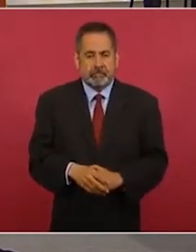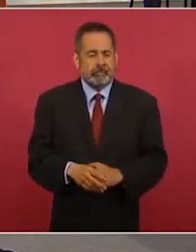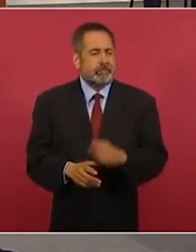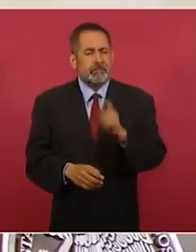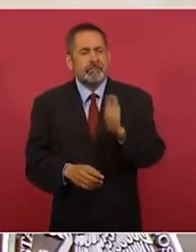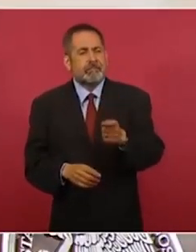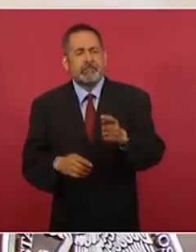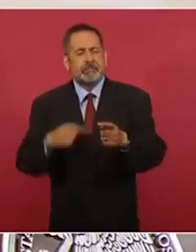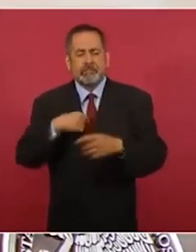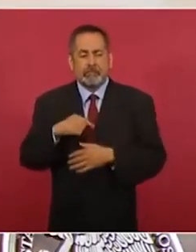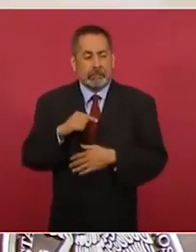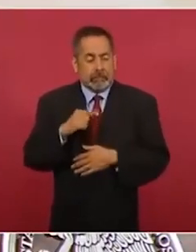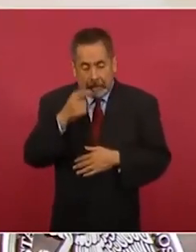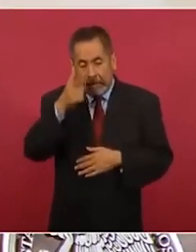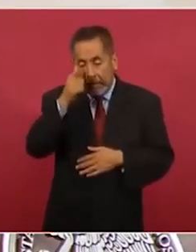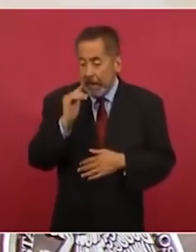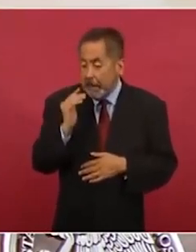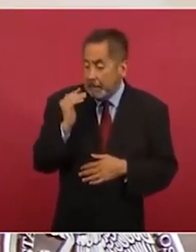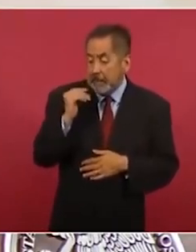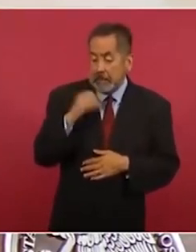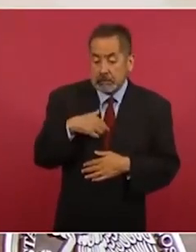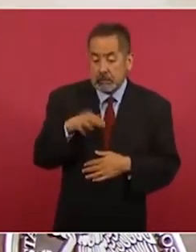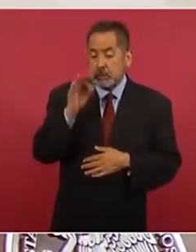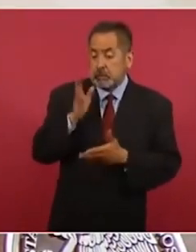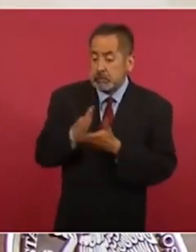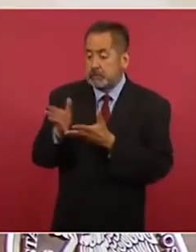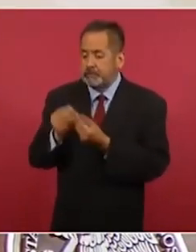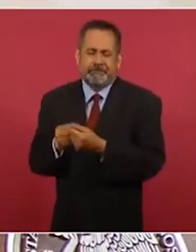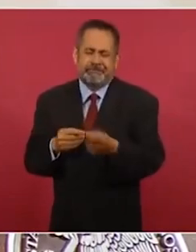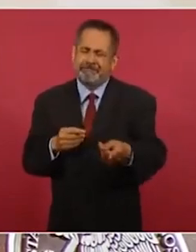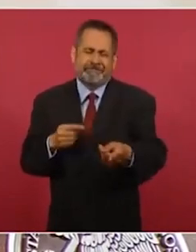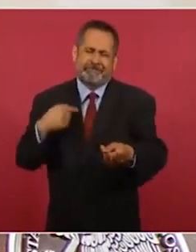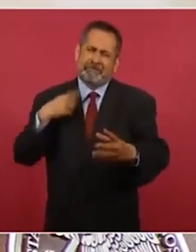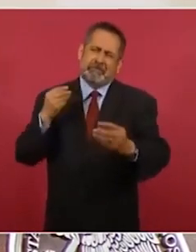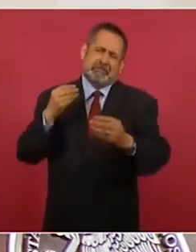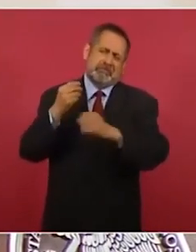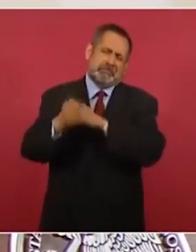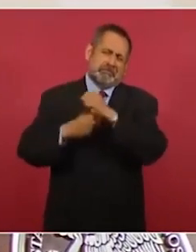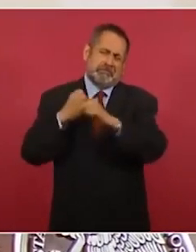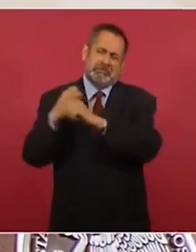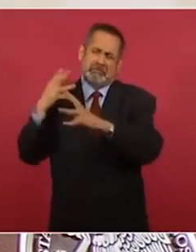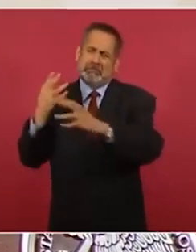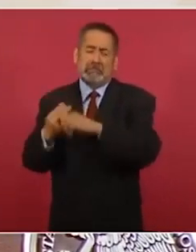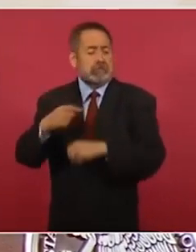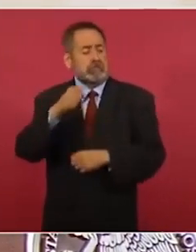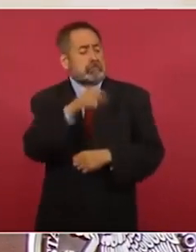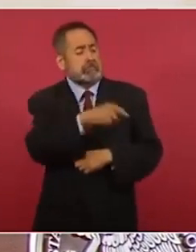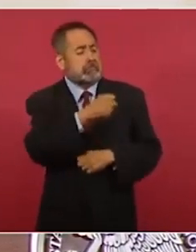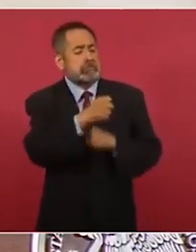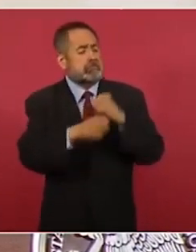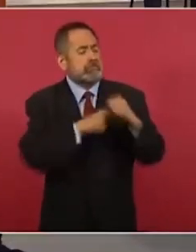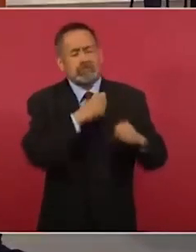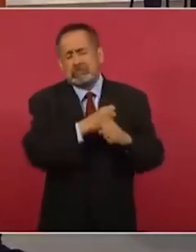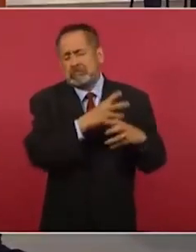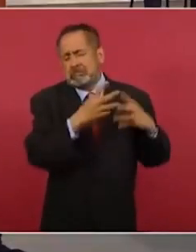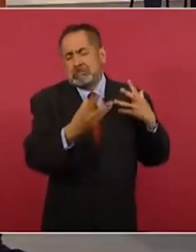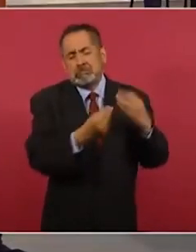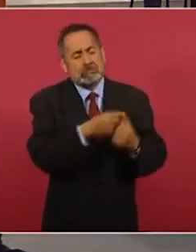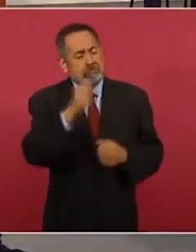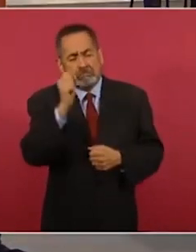haya escogido ahora, ya llevo mucho tiempo. Como él también, con todo respeto,